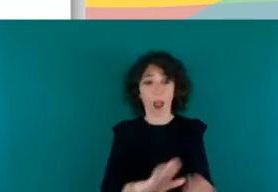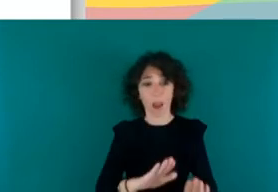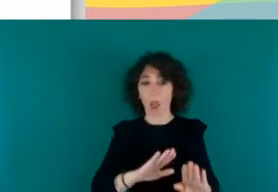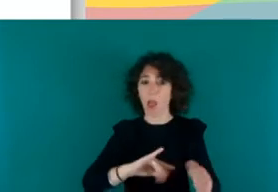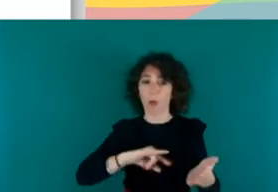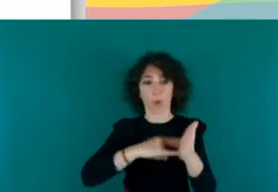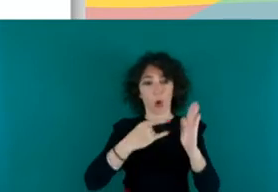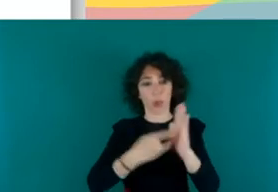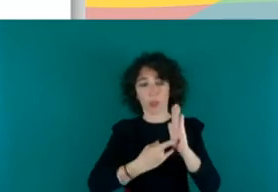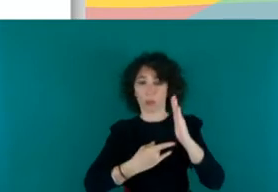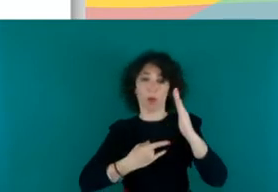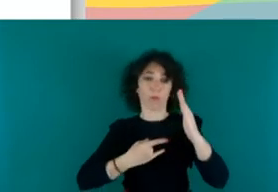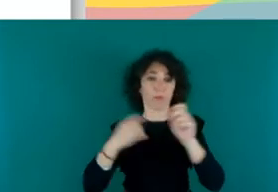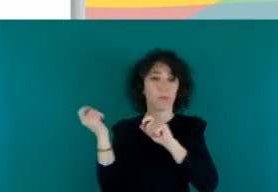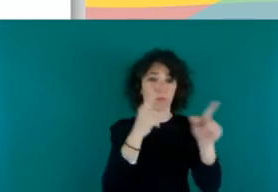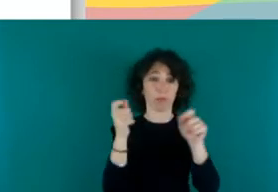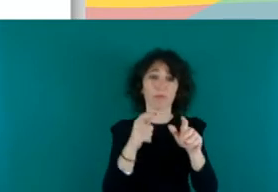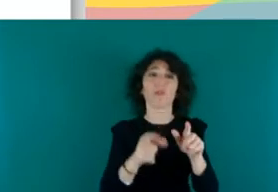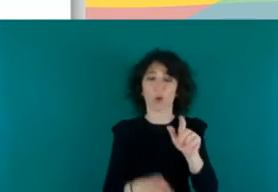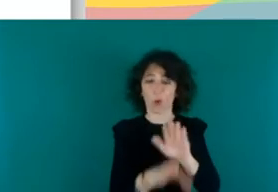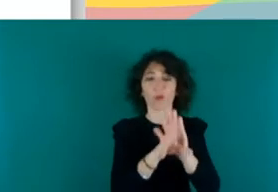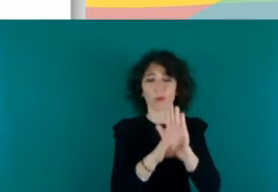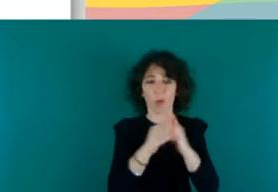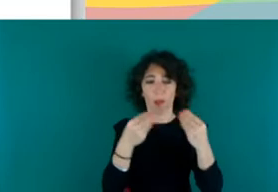le esperaba más calvario, ¿no? Al fin y al cabo.